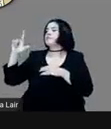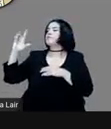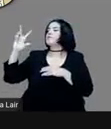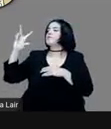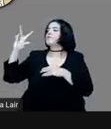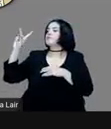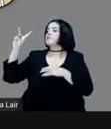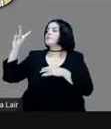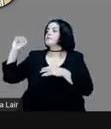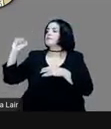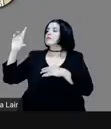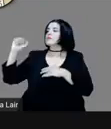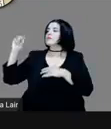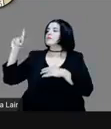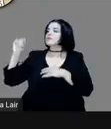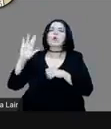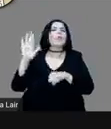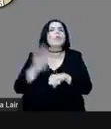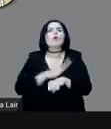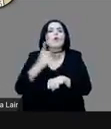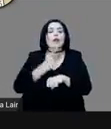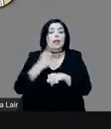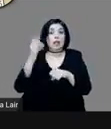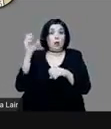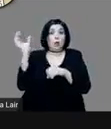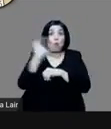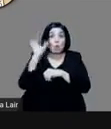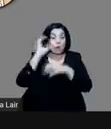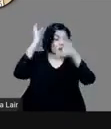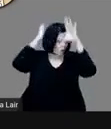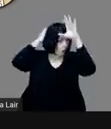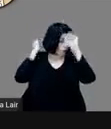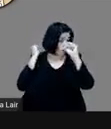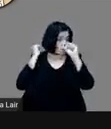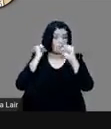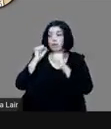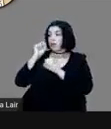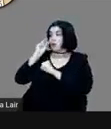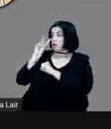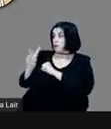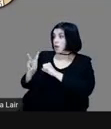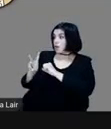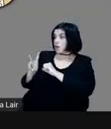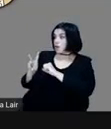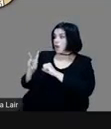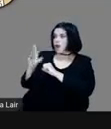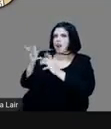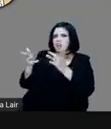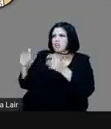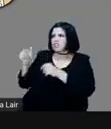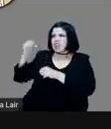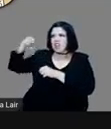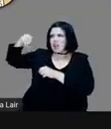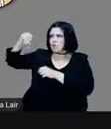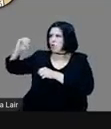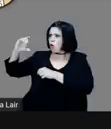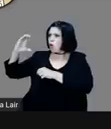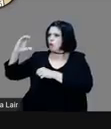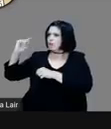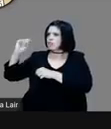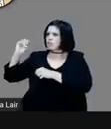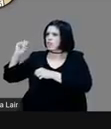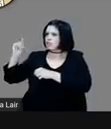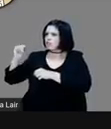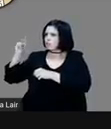Porque cuando se dan cuenta Cortés y los españoles que Montezuma ya no les sirve, que ya no le hacen caso